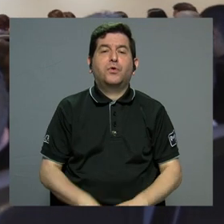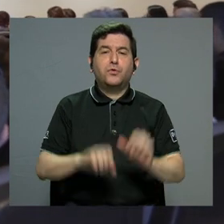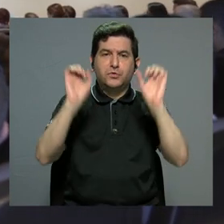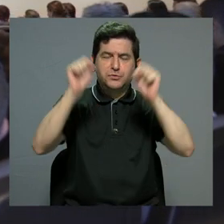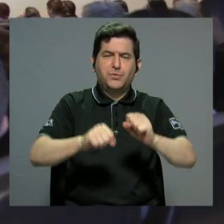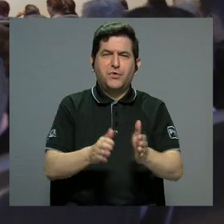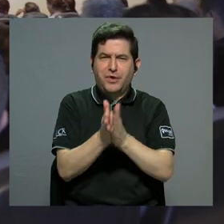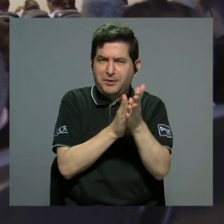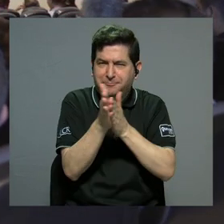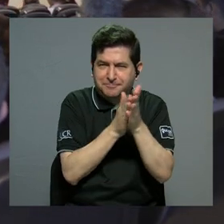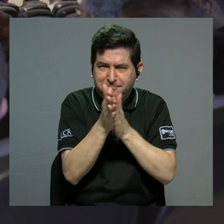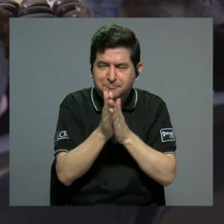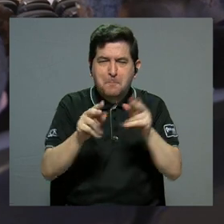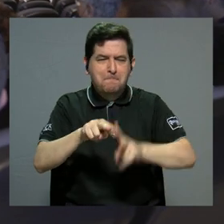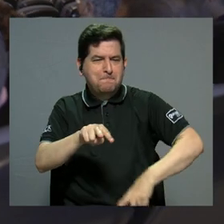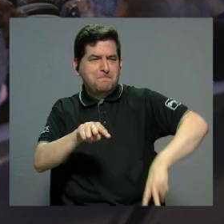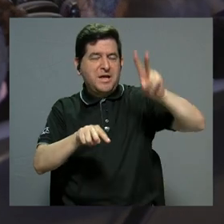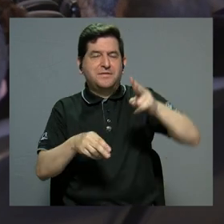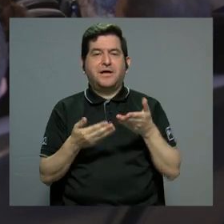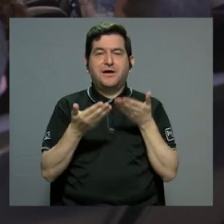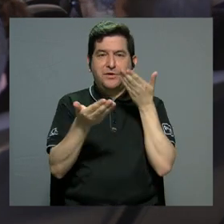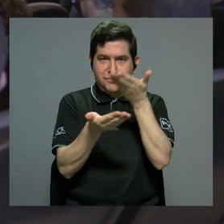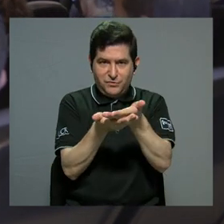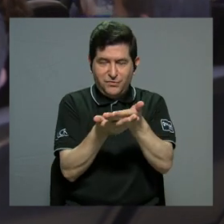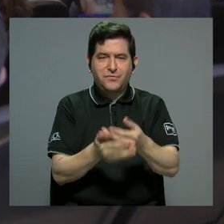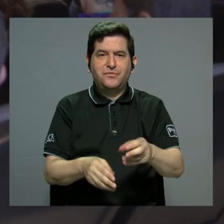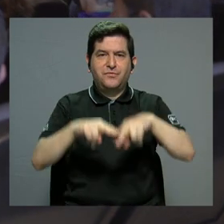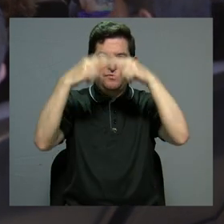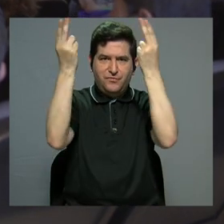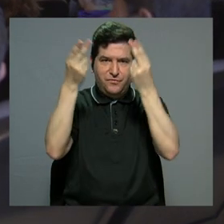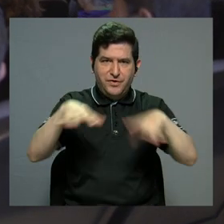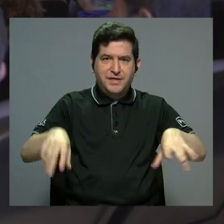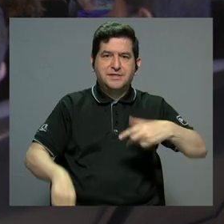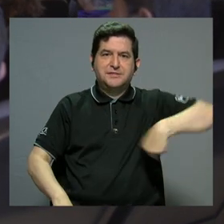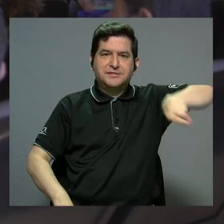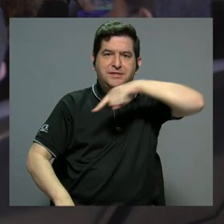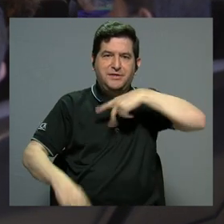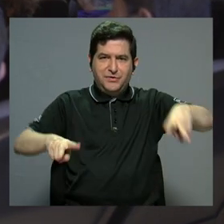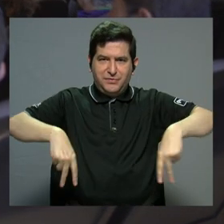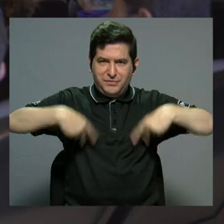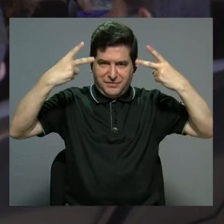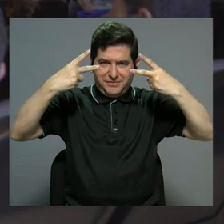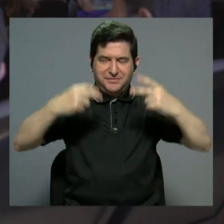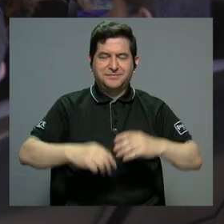todos logremos maximizar esas ventajas que ofrece Internet a nuestras vidas.